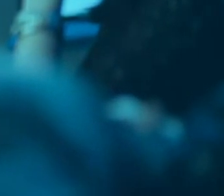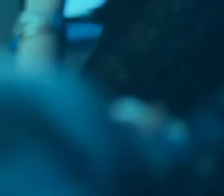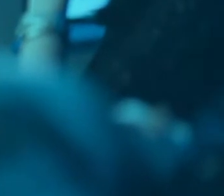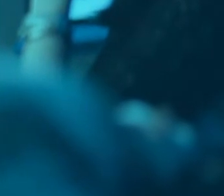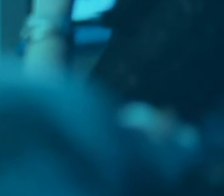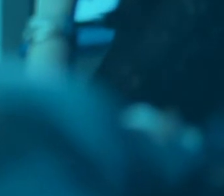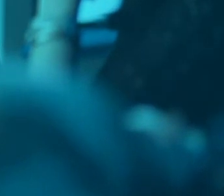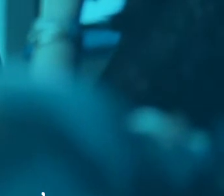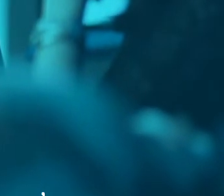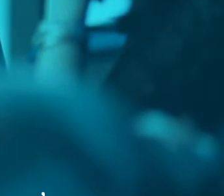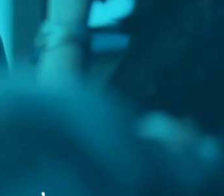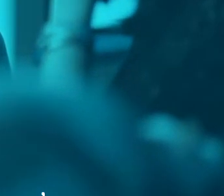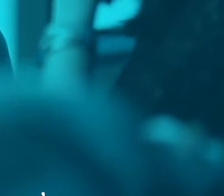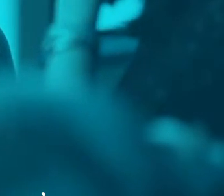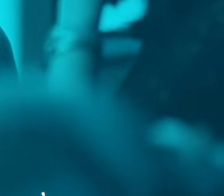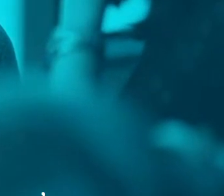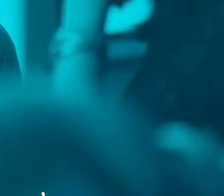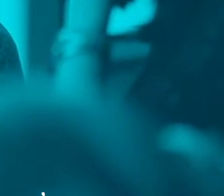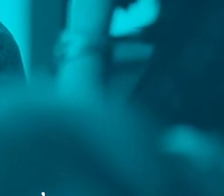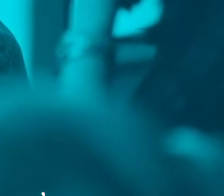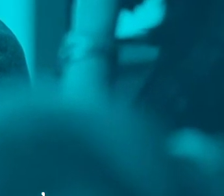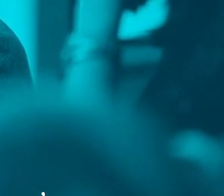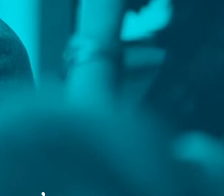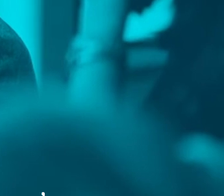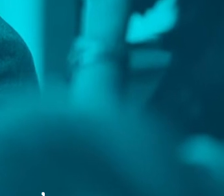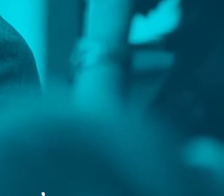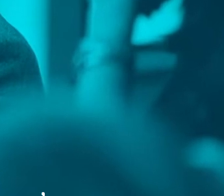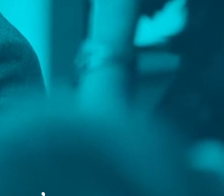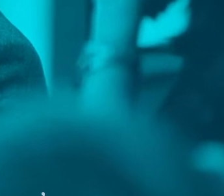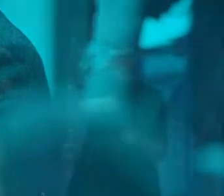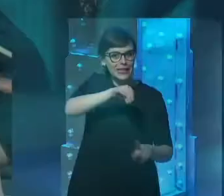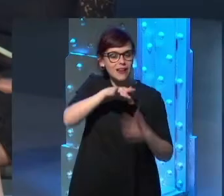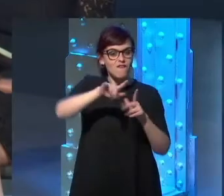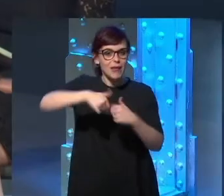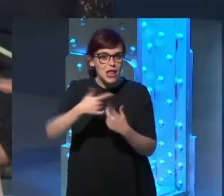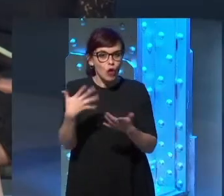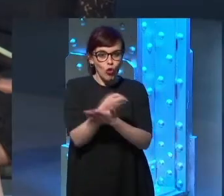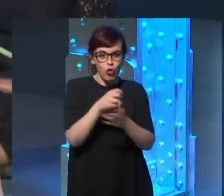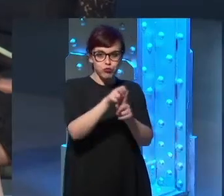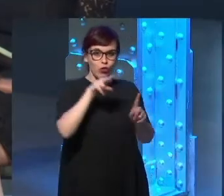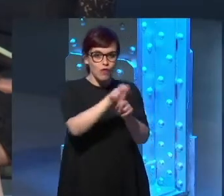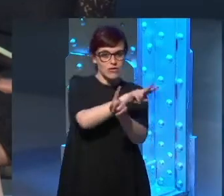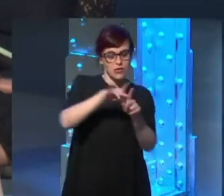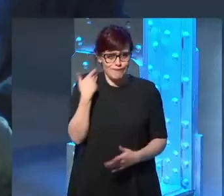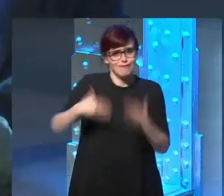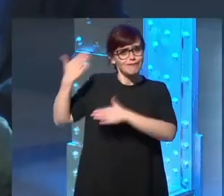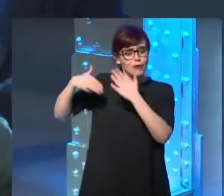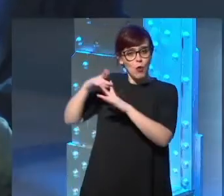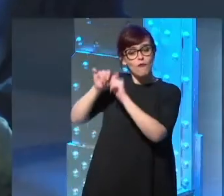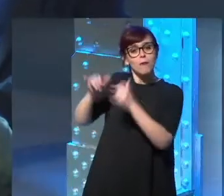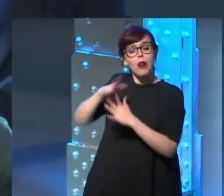es decir, en ideas, en maneras de entender cómo había que vivir la vida, cómo había que entender el sexo, cómo había que entender la familia. Eso sí lo transformaron de arriba a abajo.